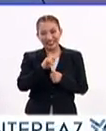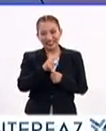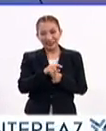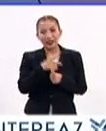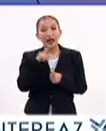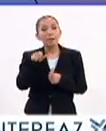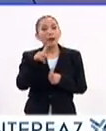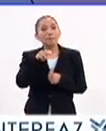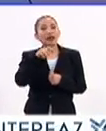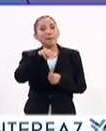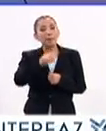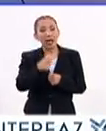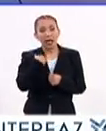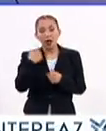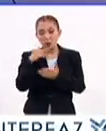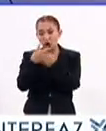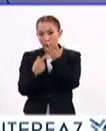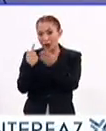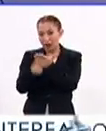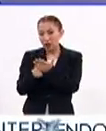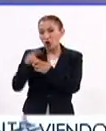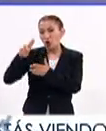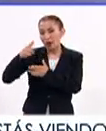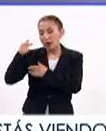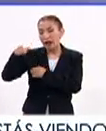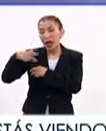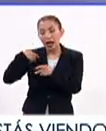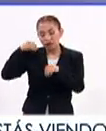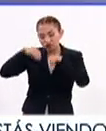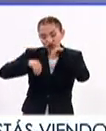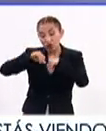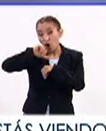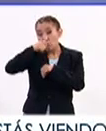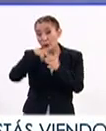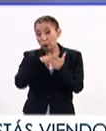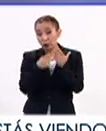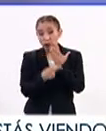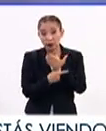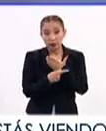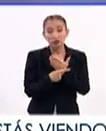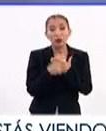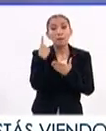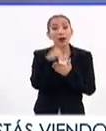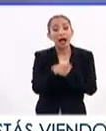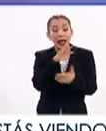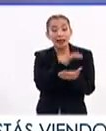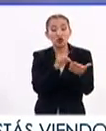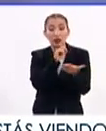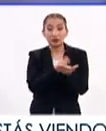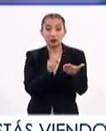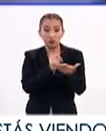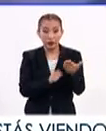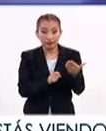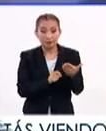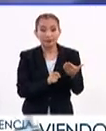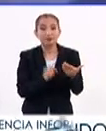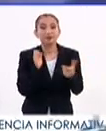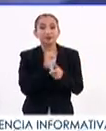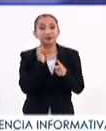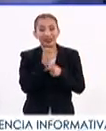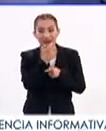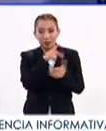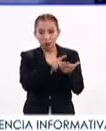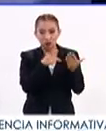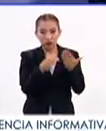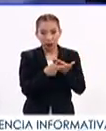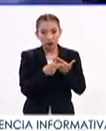Papime, que son programas de la universidad, se está desarrollando otro proyecto que es para lectura y escritura. Entonces, este